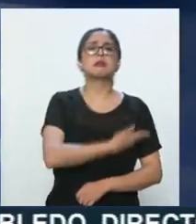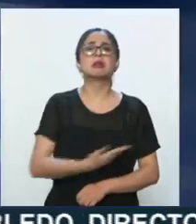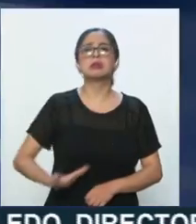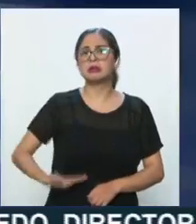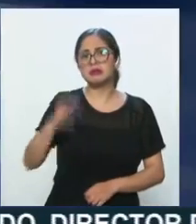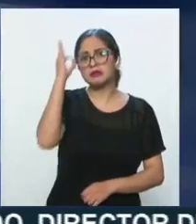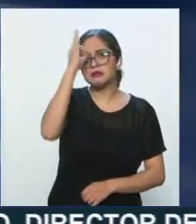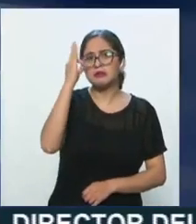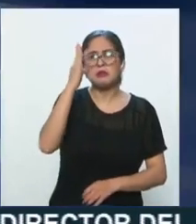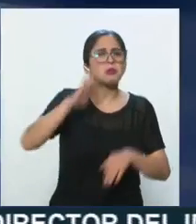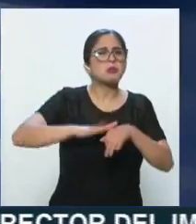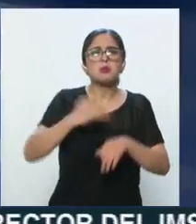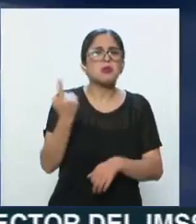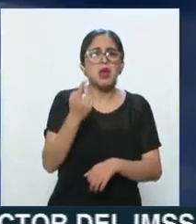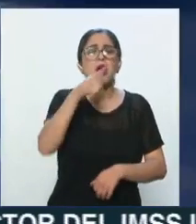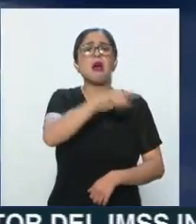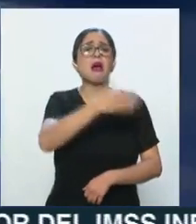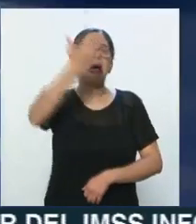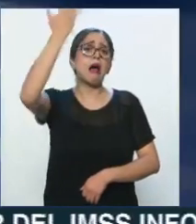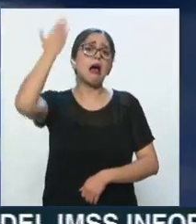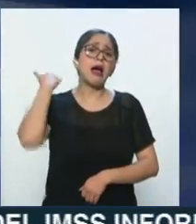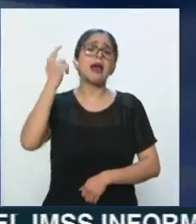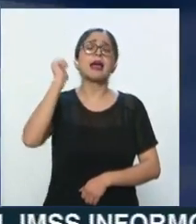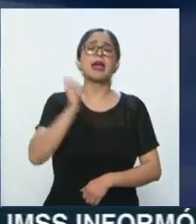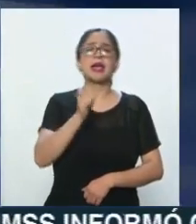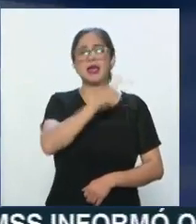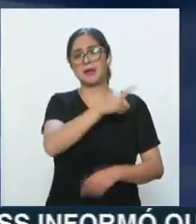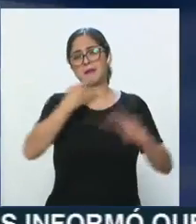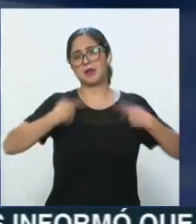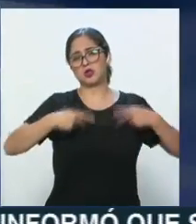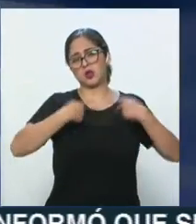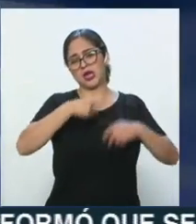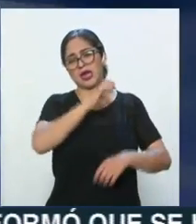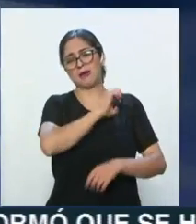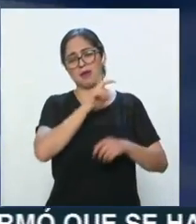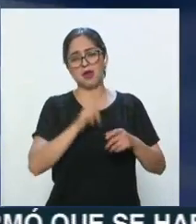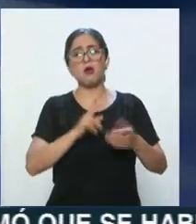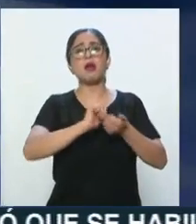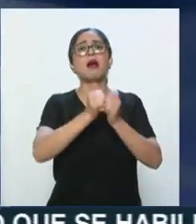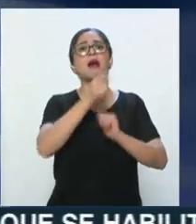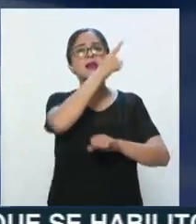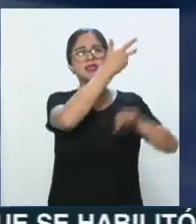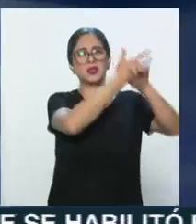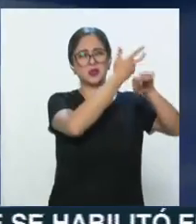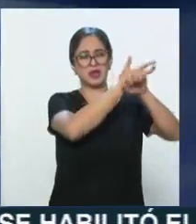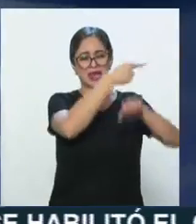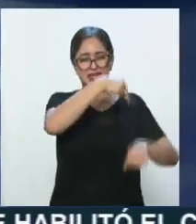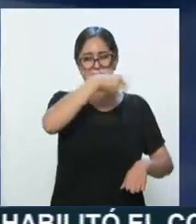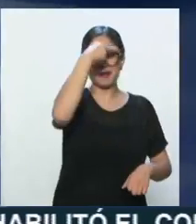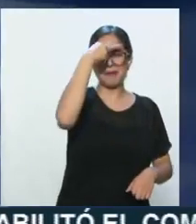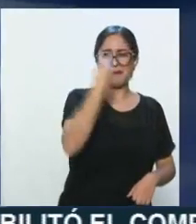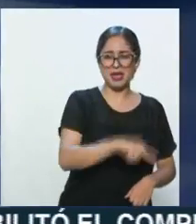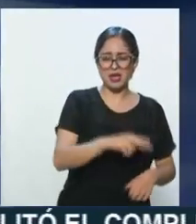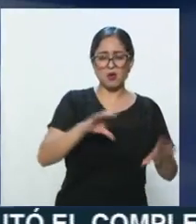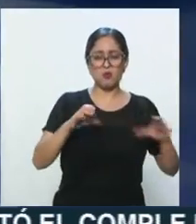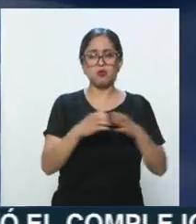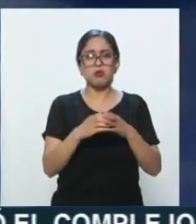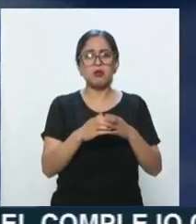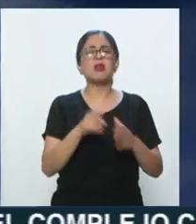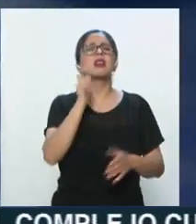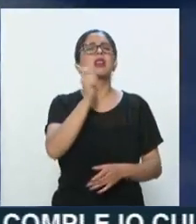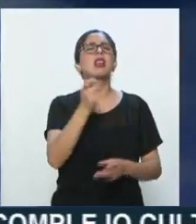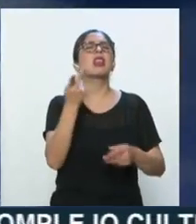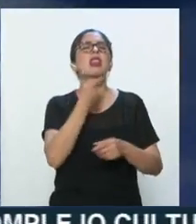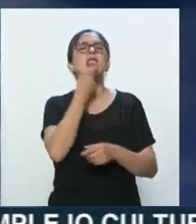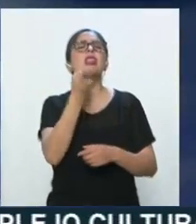hechos surgieron por declaraciones de quien fuera embajadora de la Casa Blanca en nuestro país. ¿Cuáles son estas declaraciones? Vea usted,